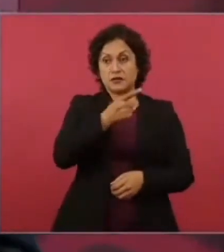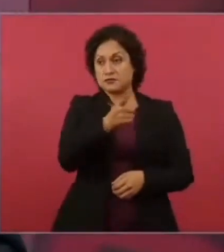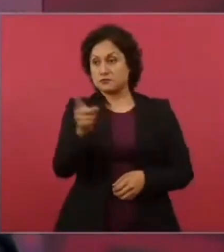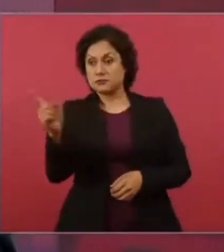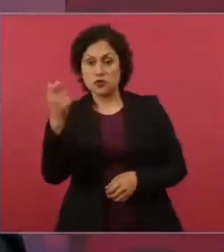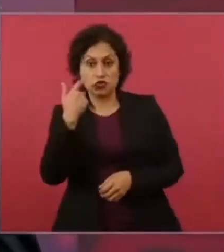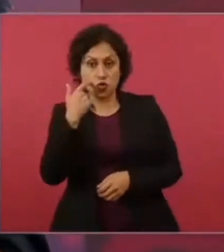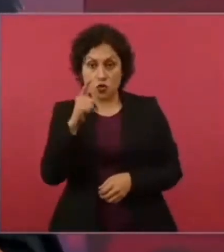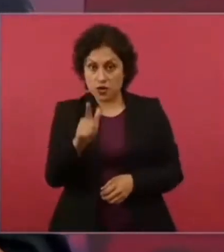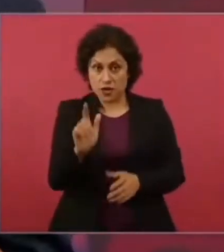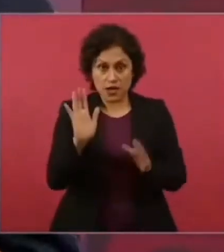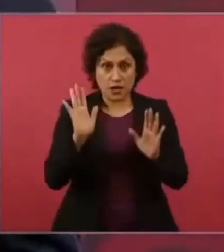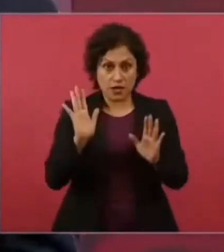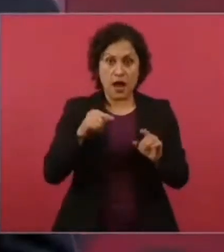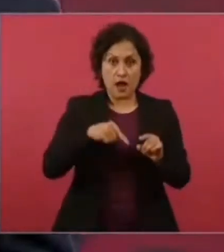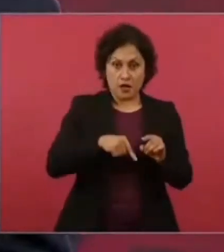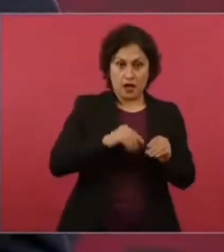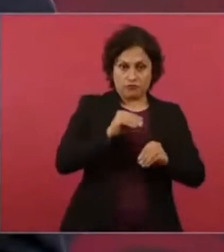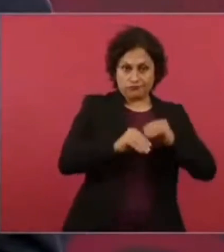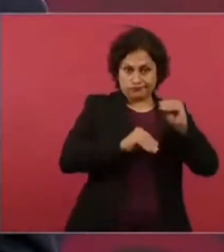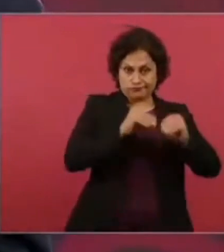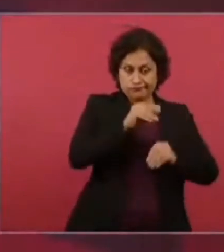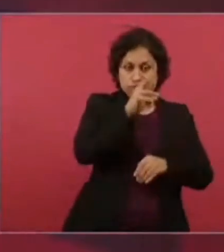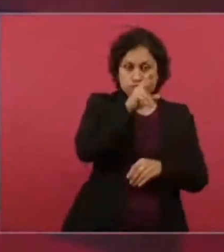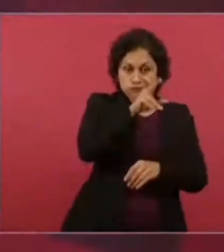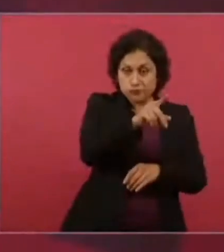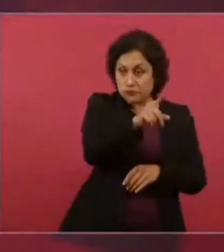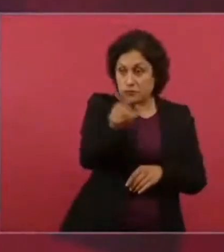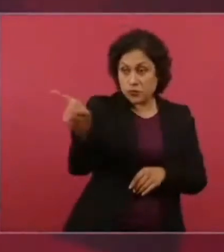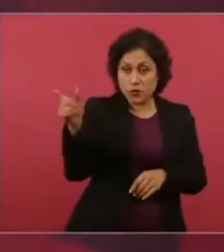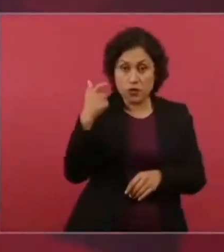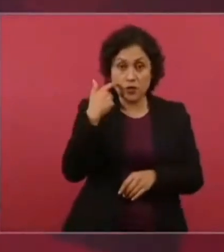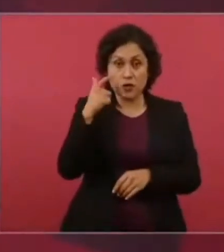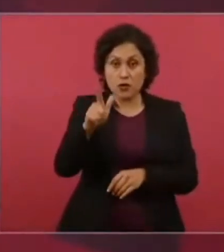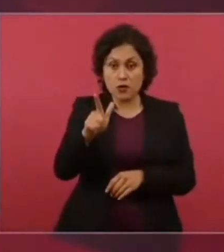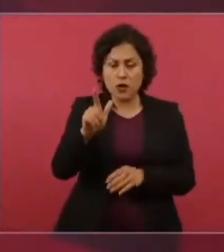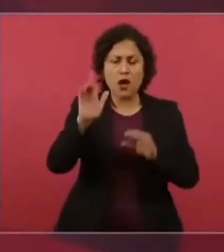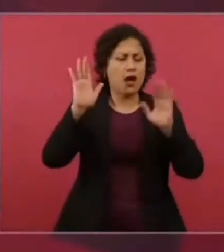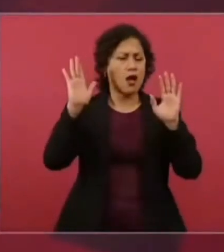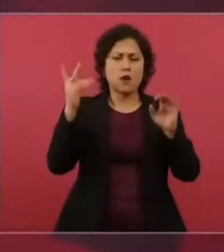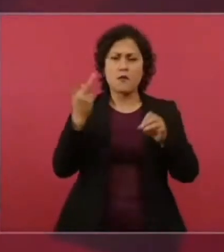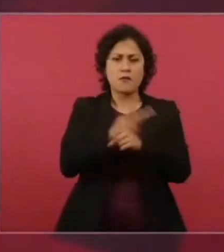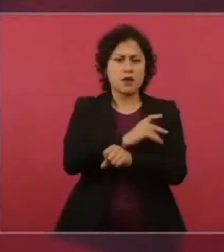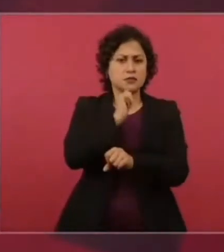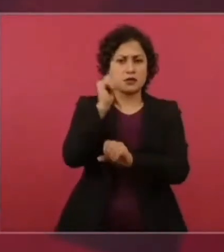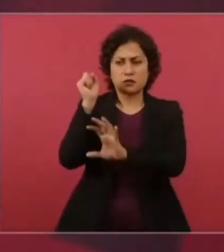que lo estamos mejorando, van a seguir recibiendo su dinero. Bueno,